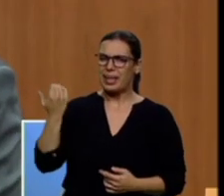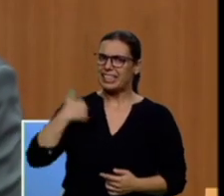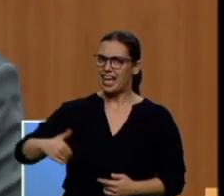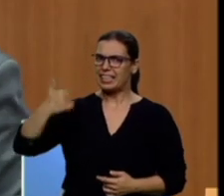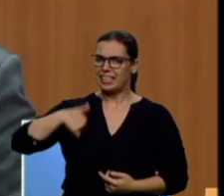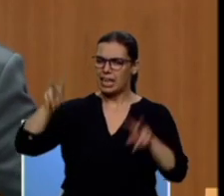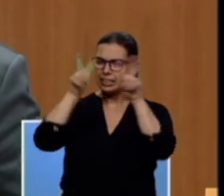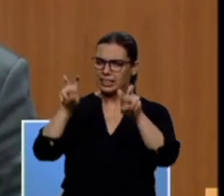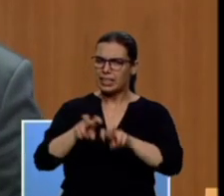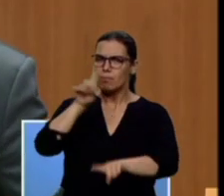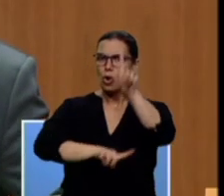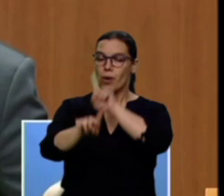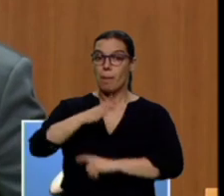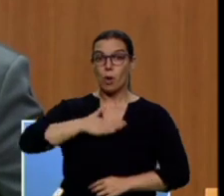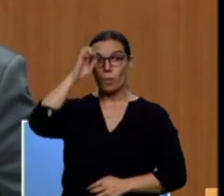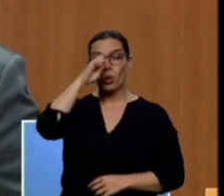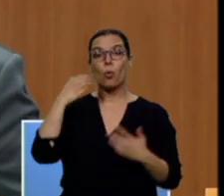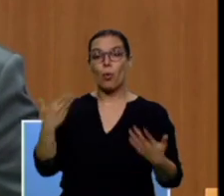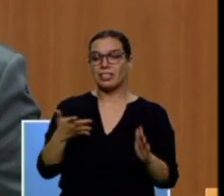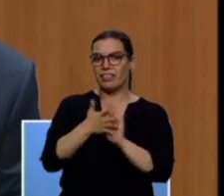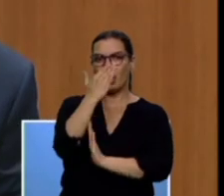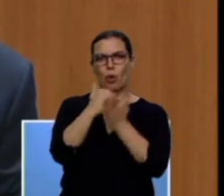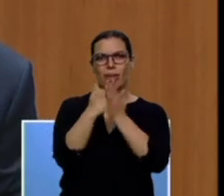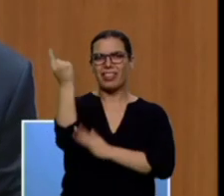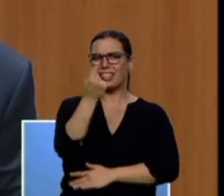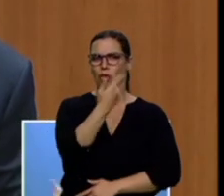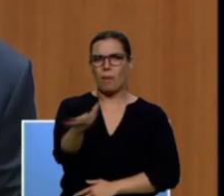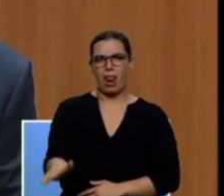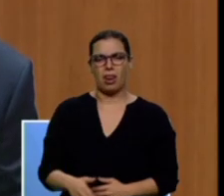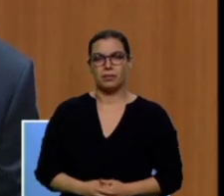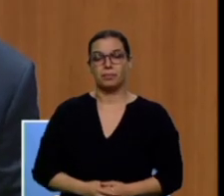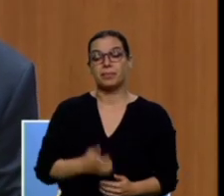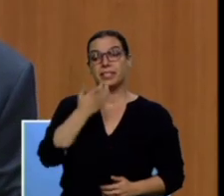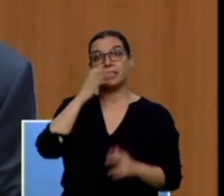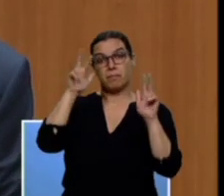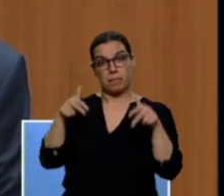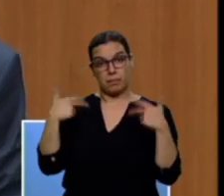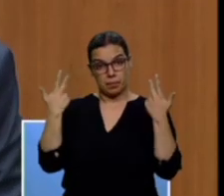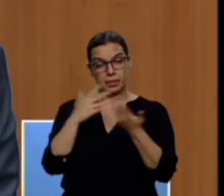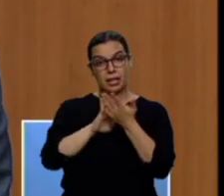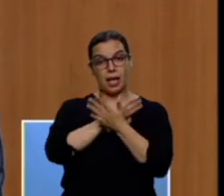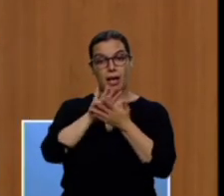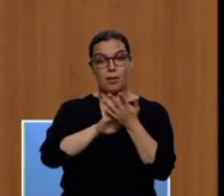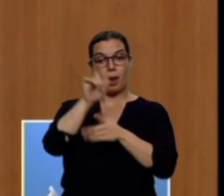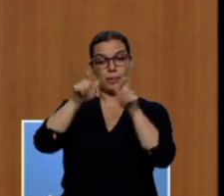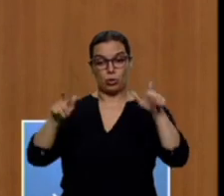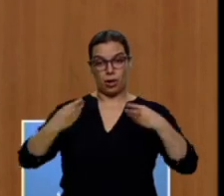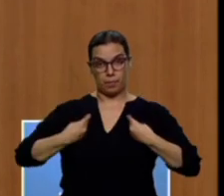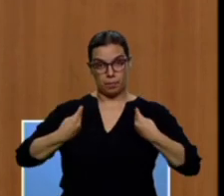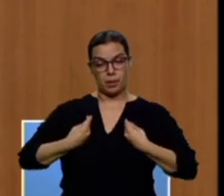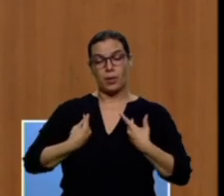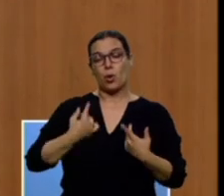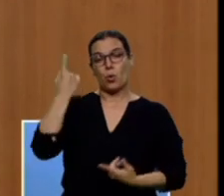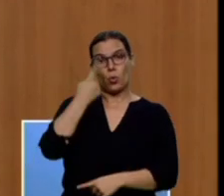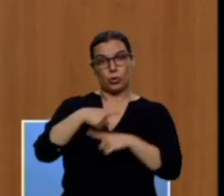a mi juicio, que una comunidad autónoma mal diseñada. Si me permite, al hablar de la población, hay un elemento en el